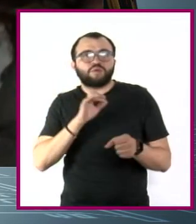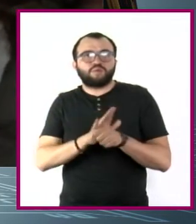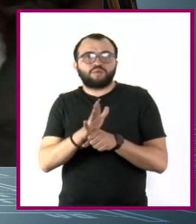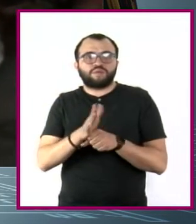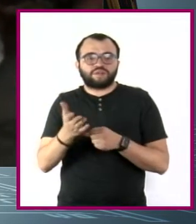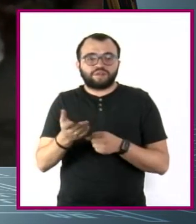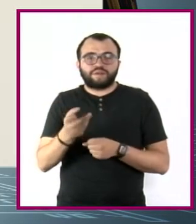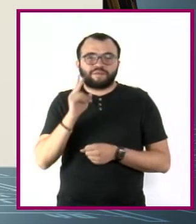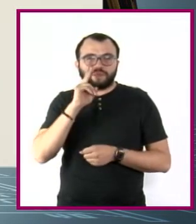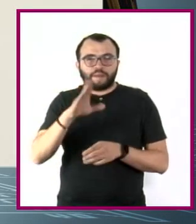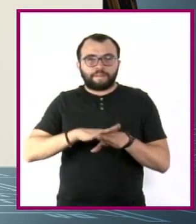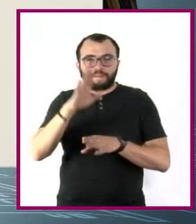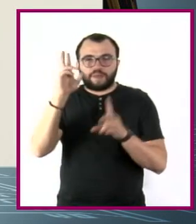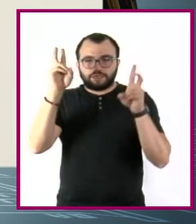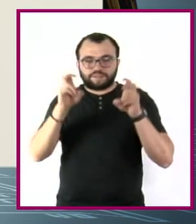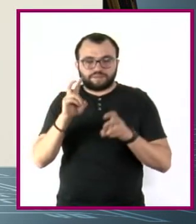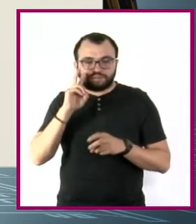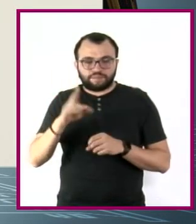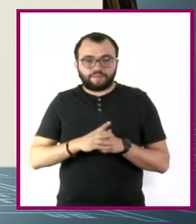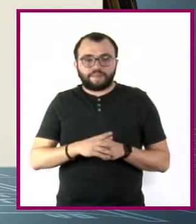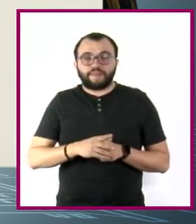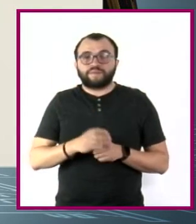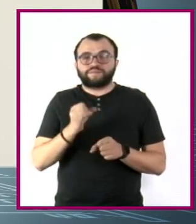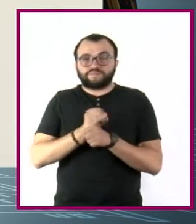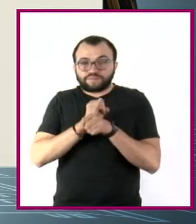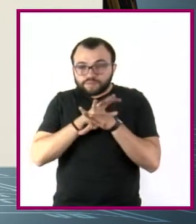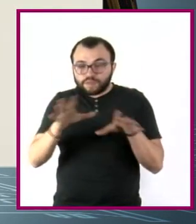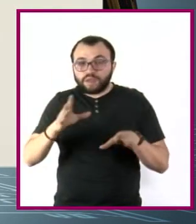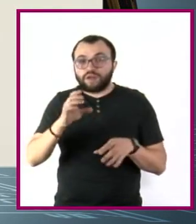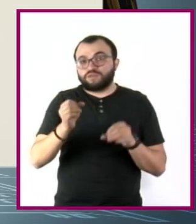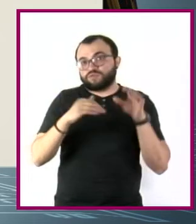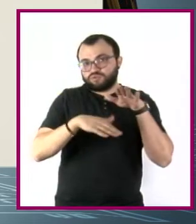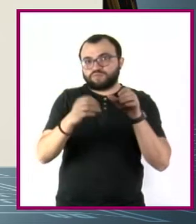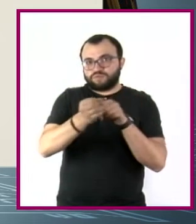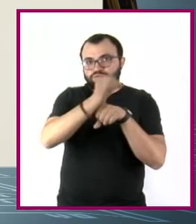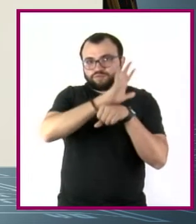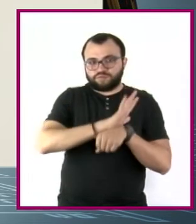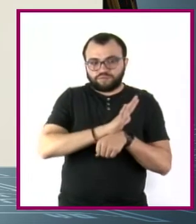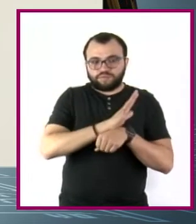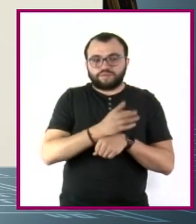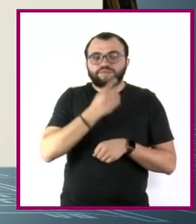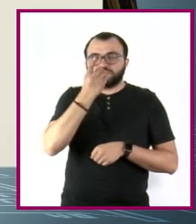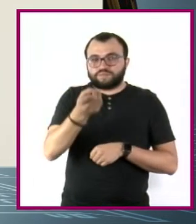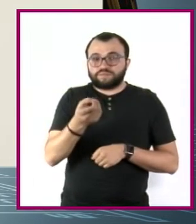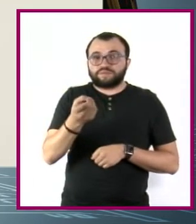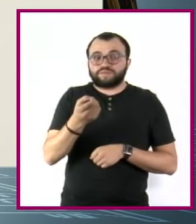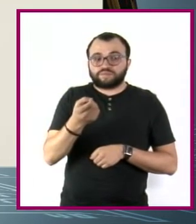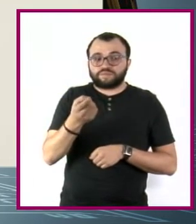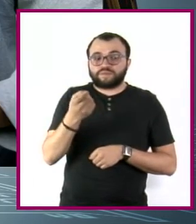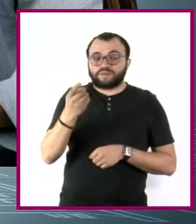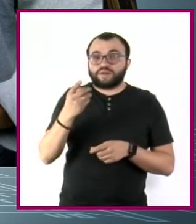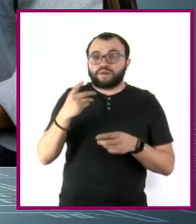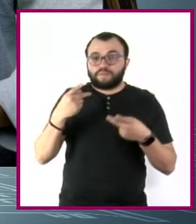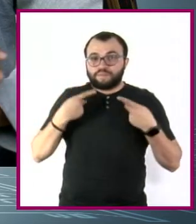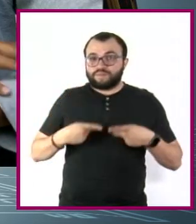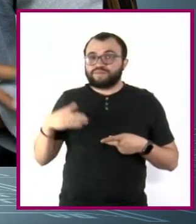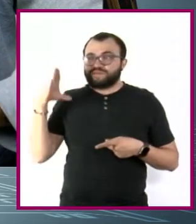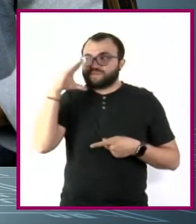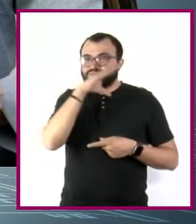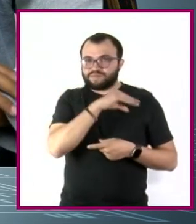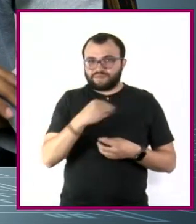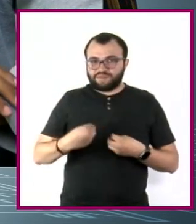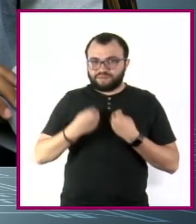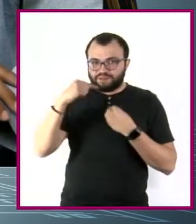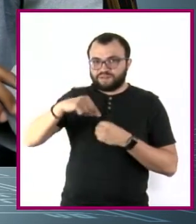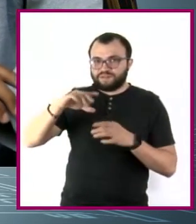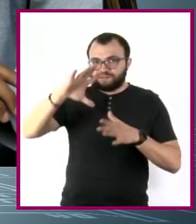Veamos más sobre este tema. Un informe sobre COVID-19, realizado por la CEPAL, revela que la población afrodescendiente es más vulnerable frente